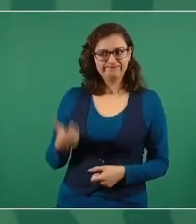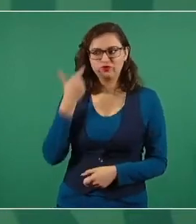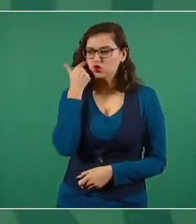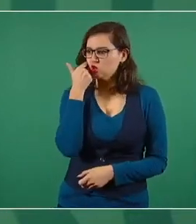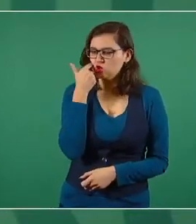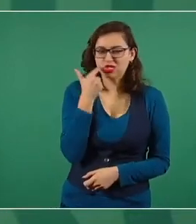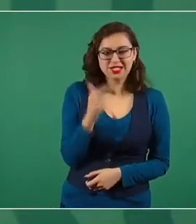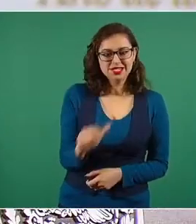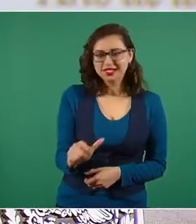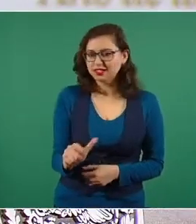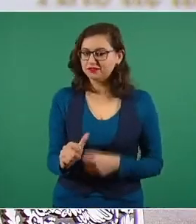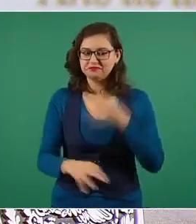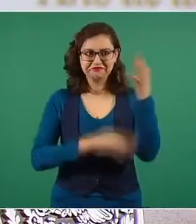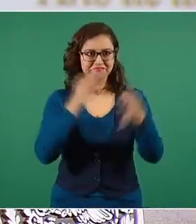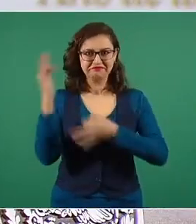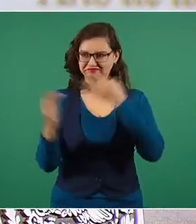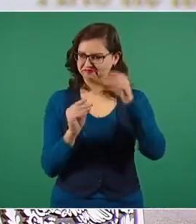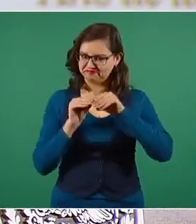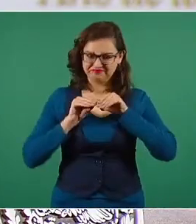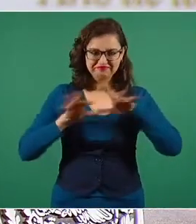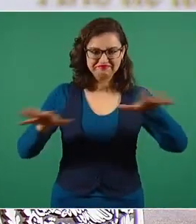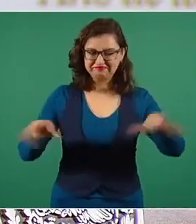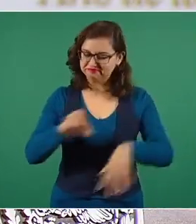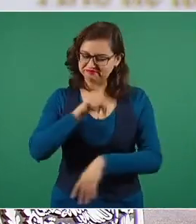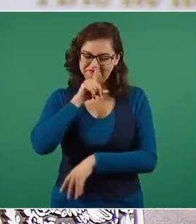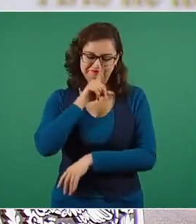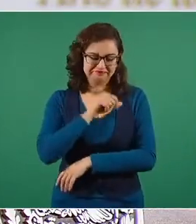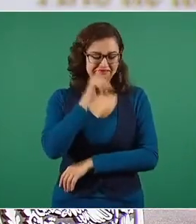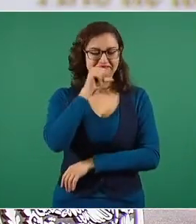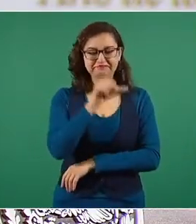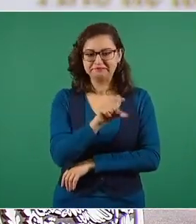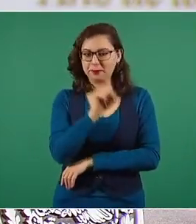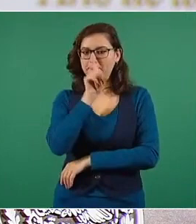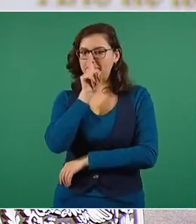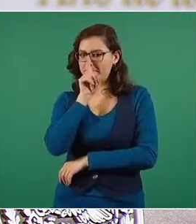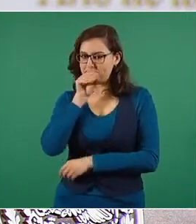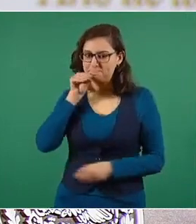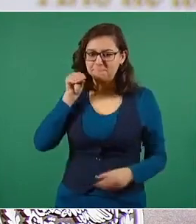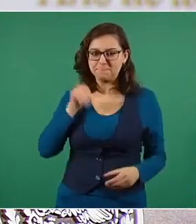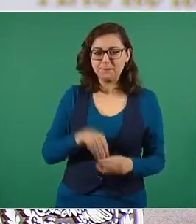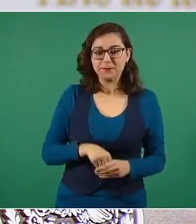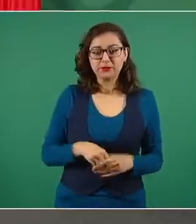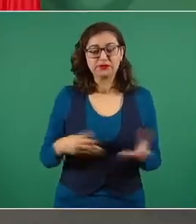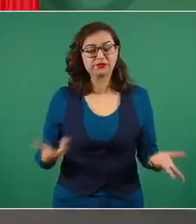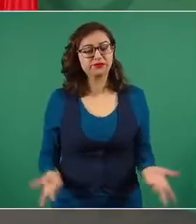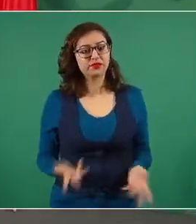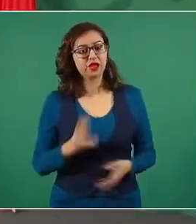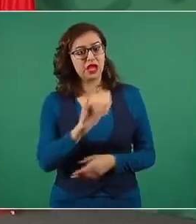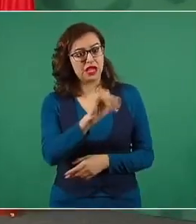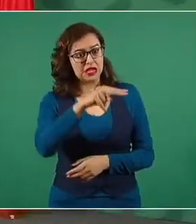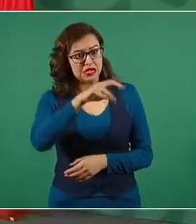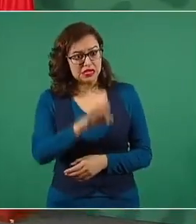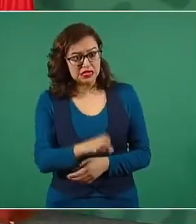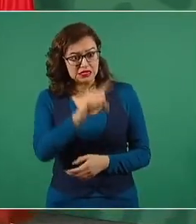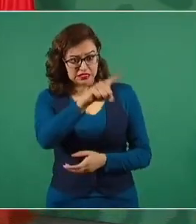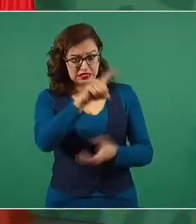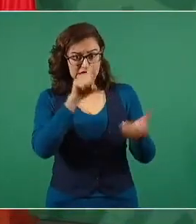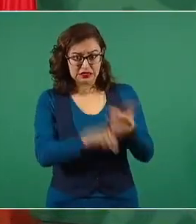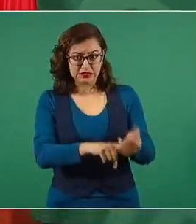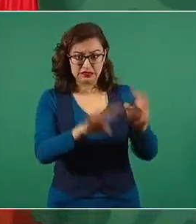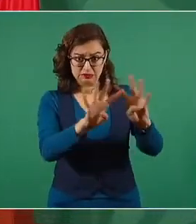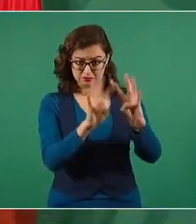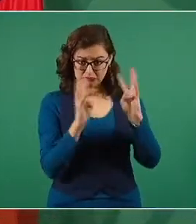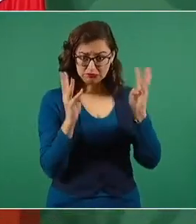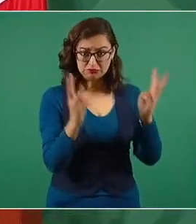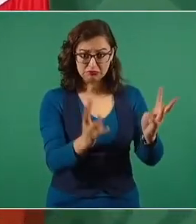no están los consejeros del INE, por ejemplo, en los